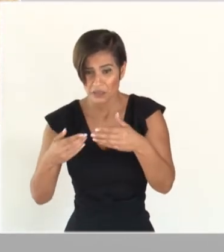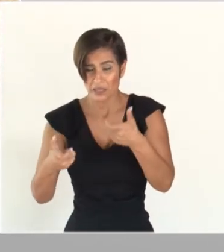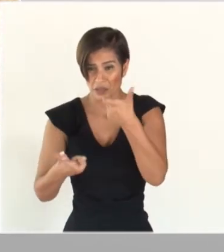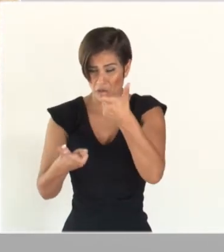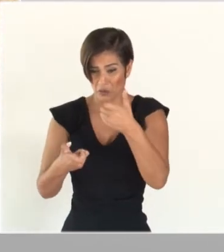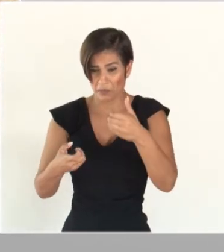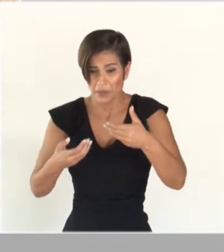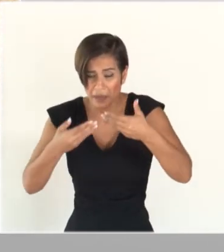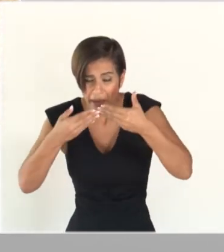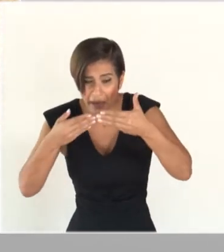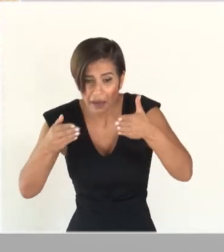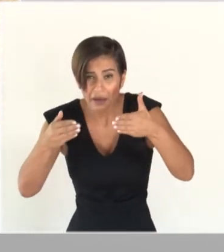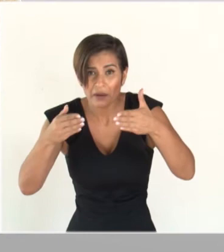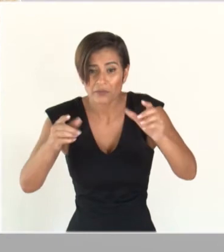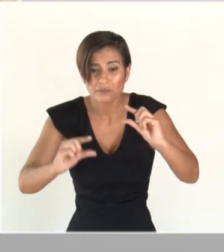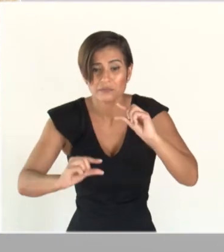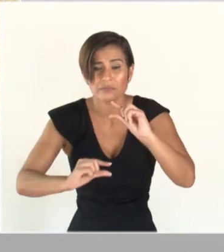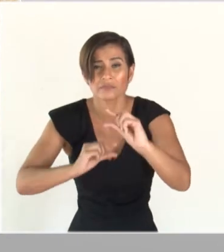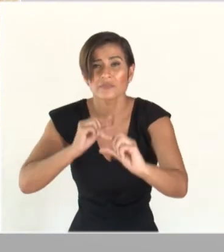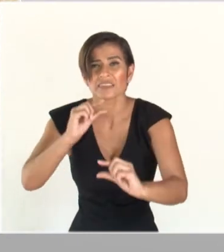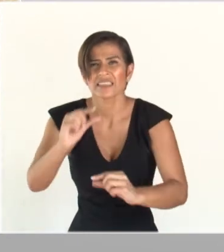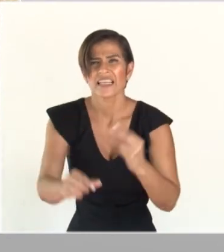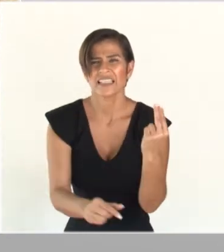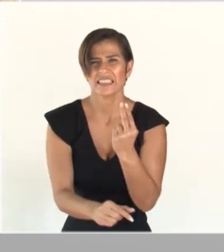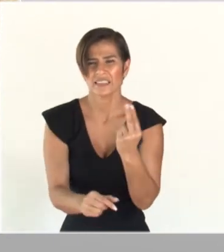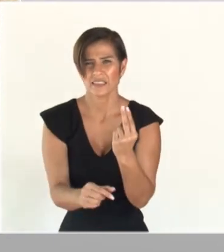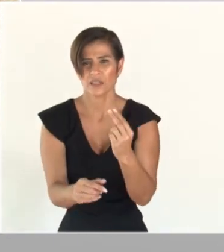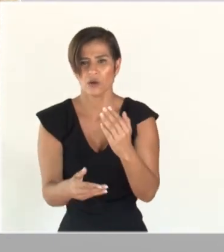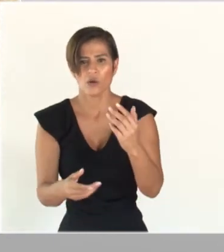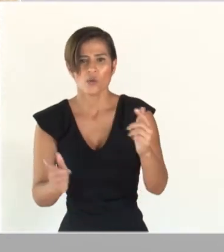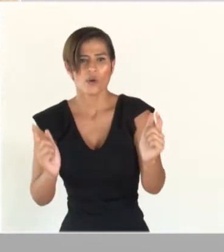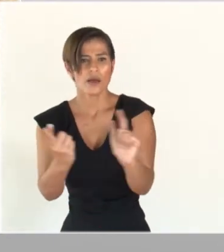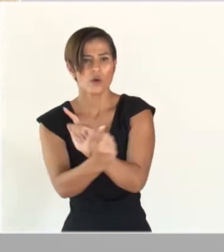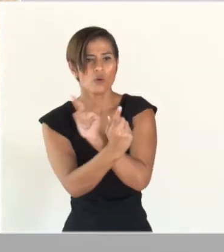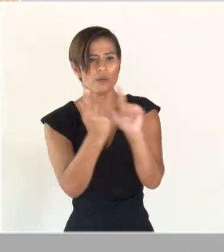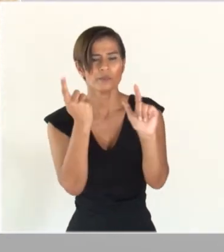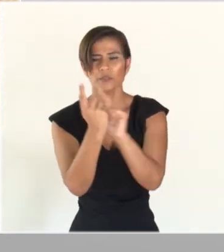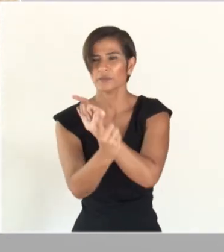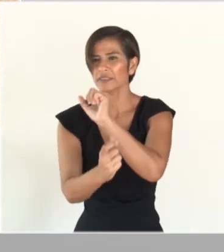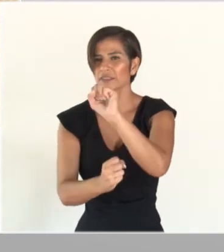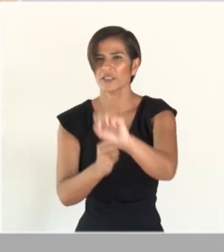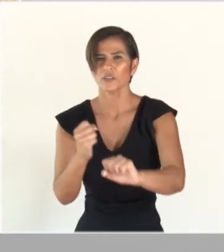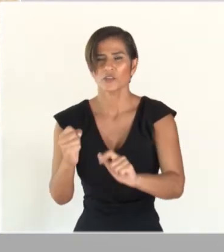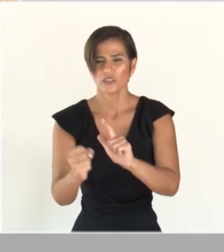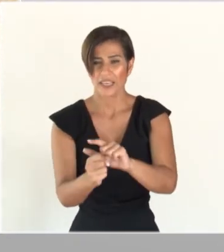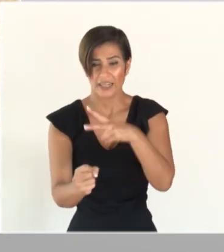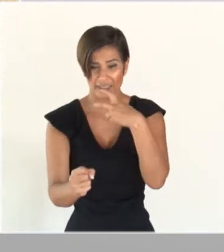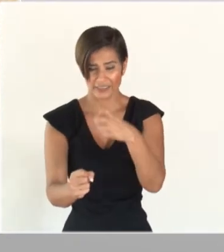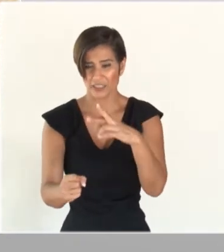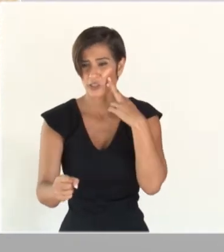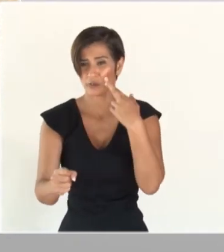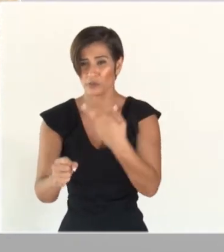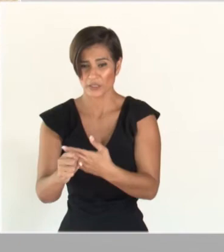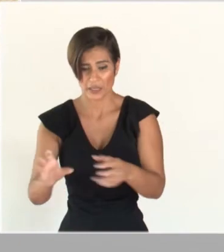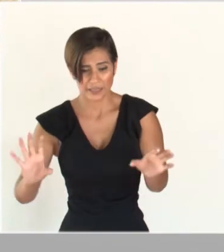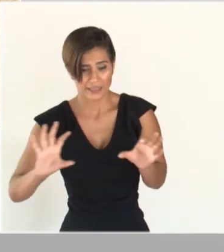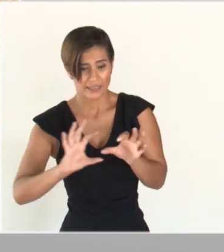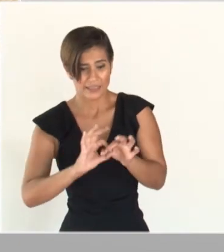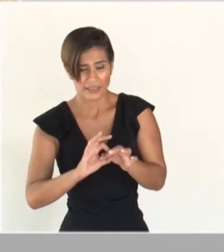responderá a la necesidad de una nueva convivencia social que sea responsable, solidaria,